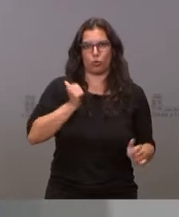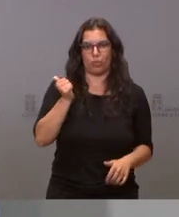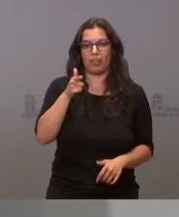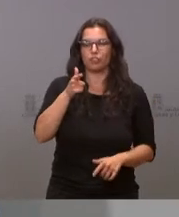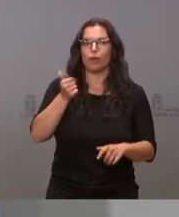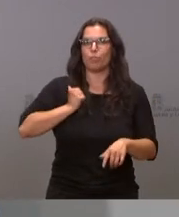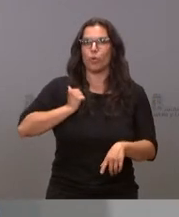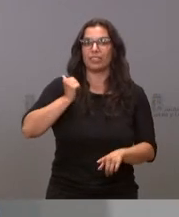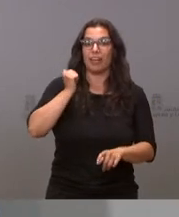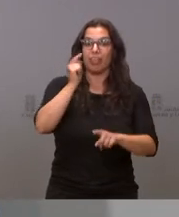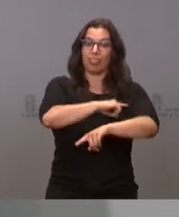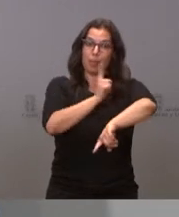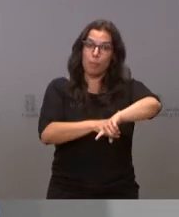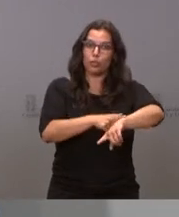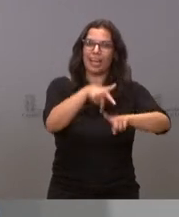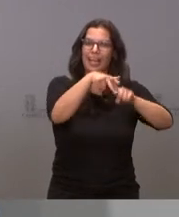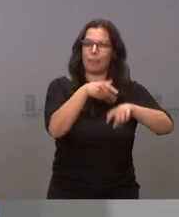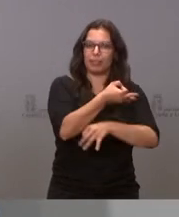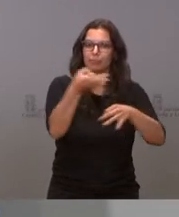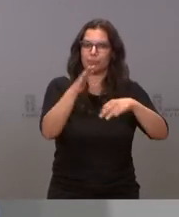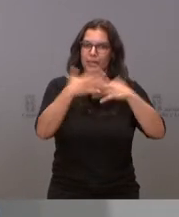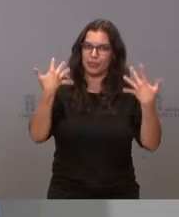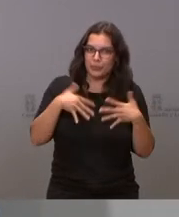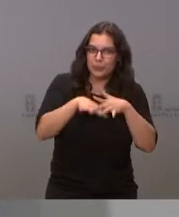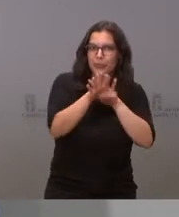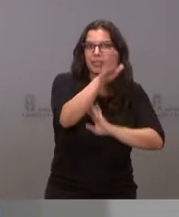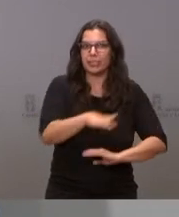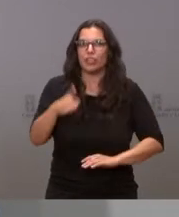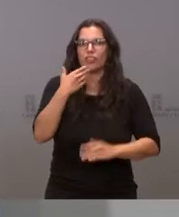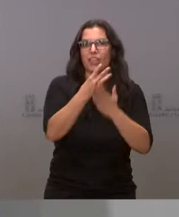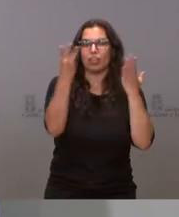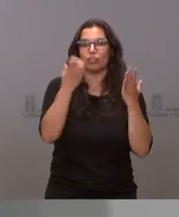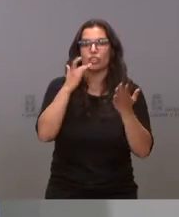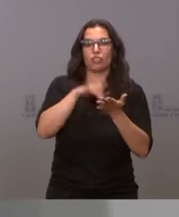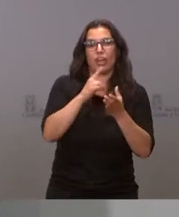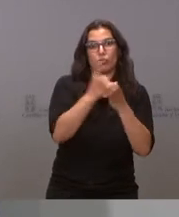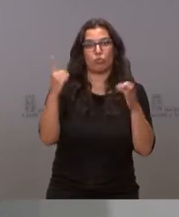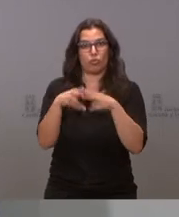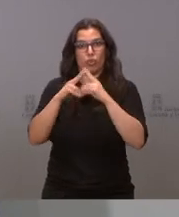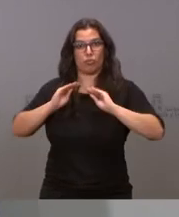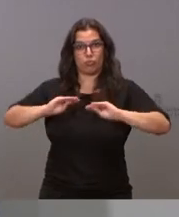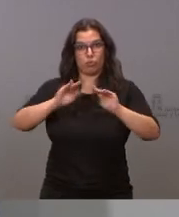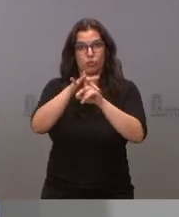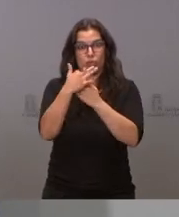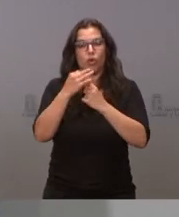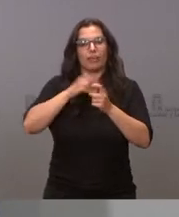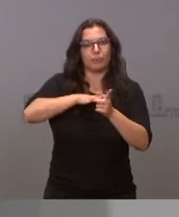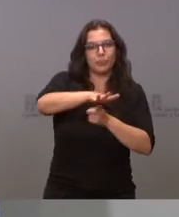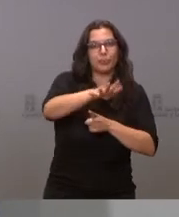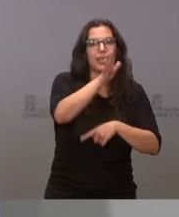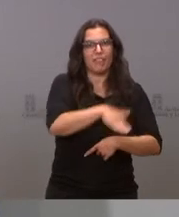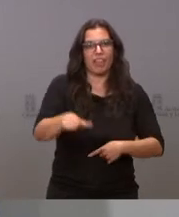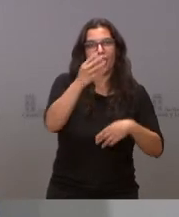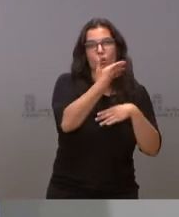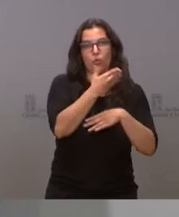deporte como un instrumento idóneo para la integración de menores en situación de exclusión social y que pretende influir en la infancia y en la